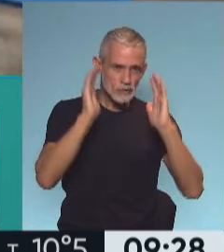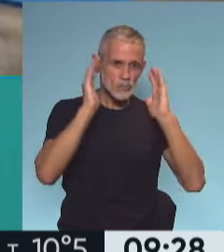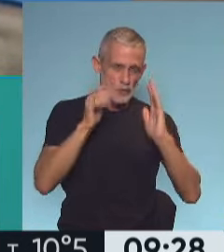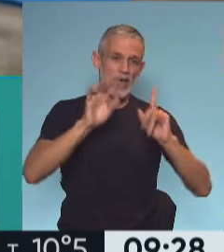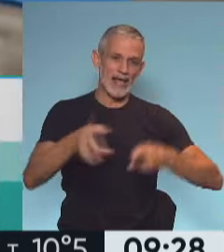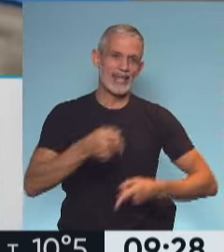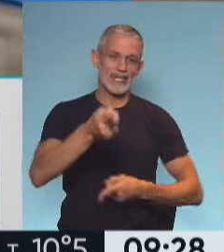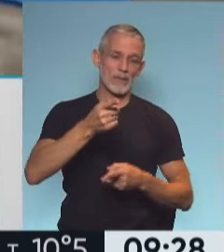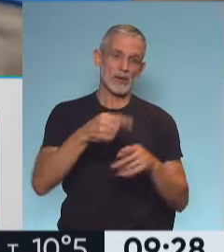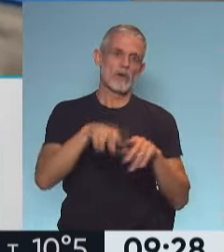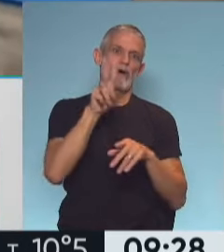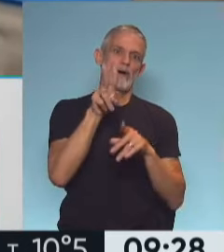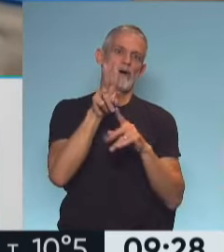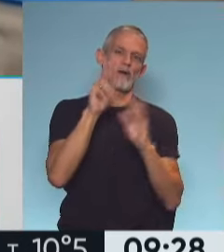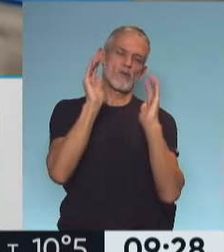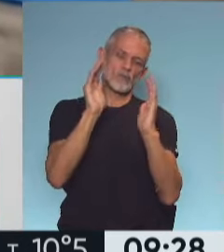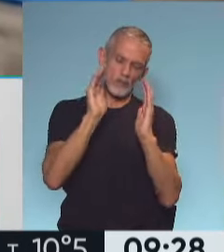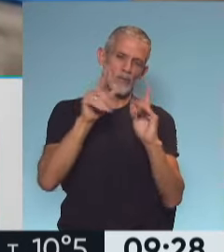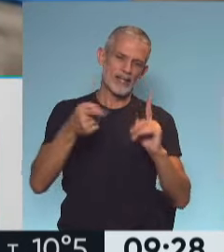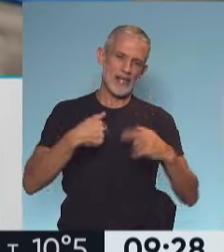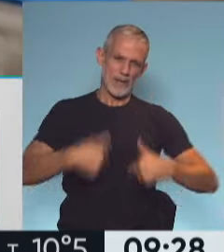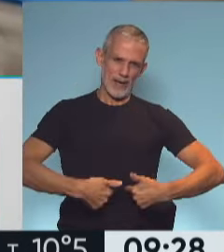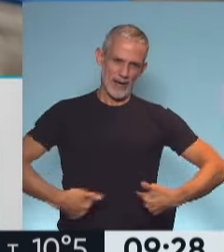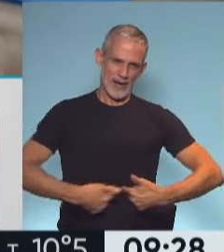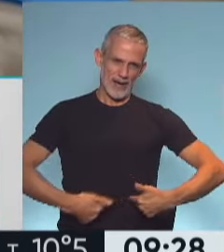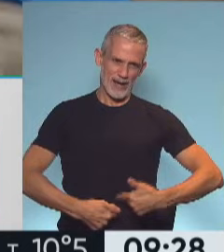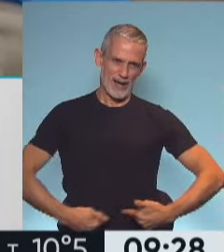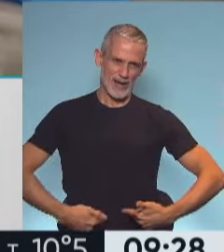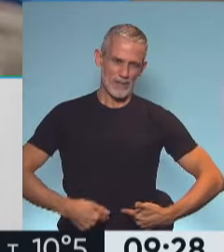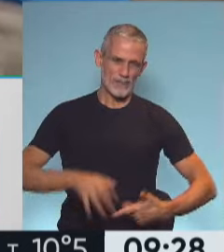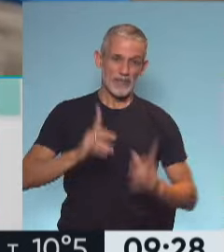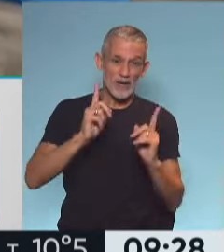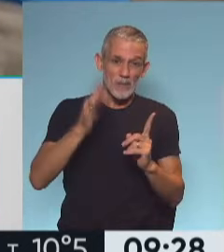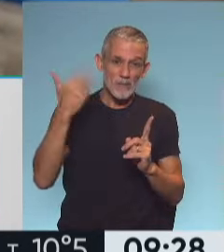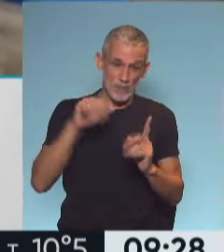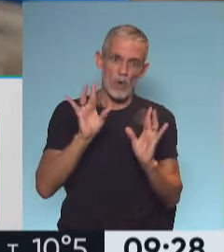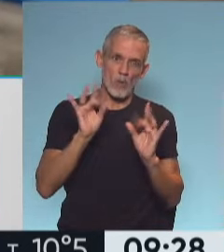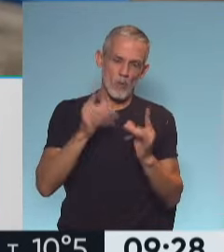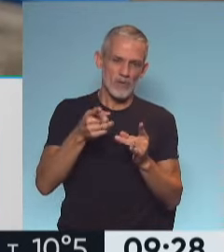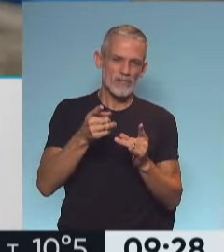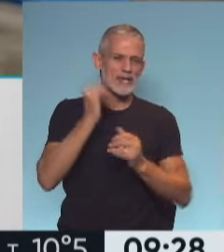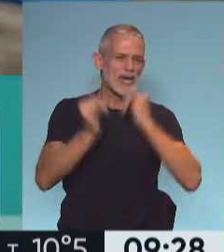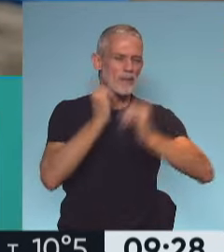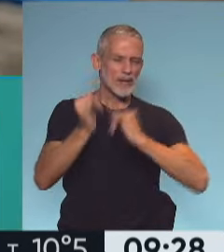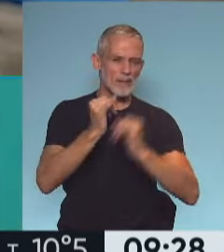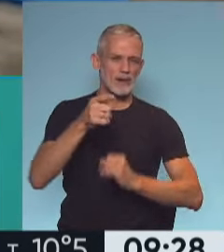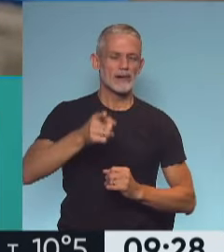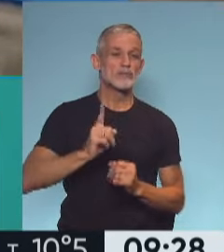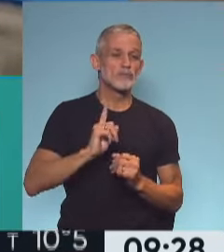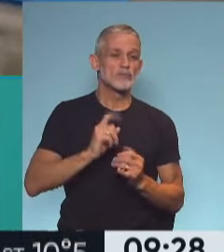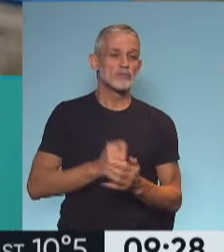este ejercicio también tiene que ver con el anterior estamos acá y no está nada difícil expliquémoslo que es muy interesante